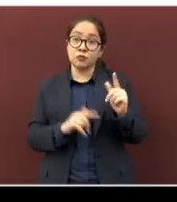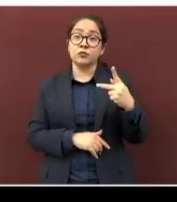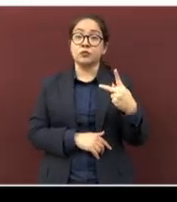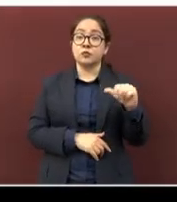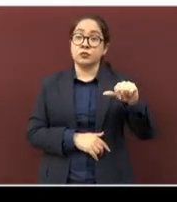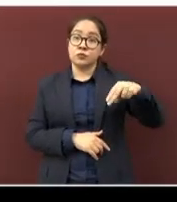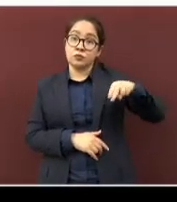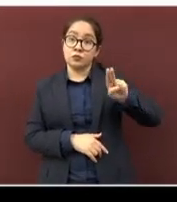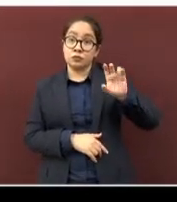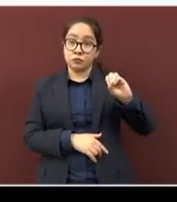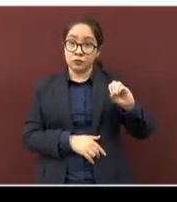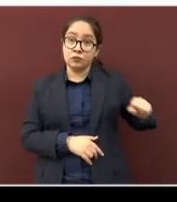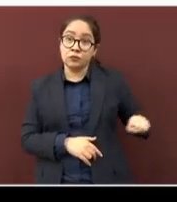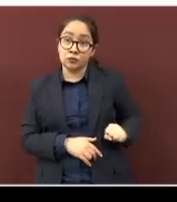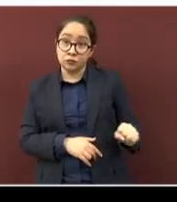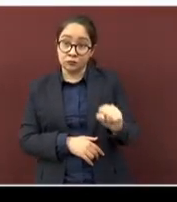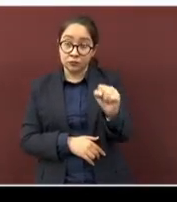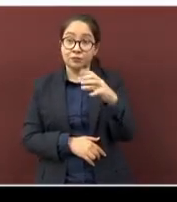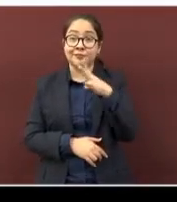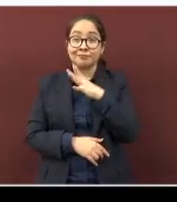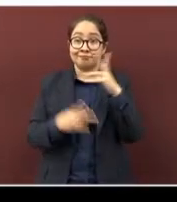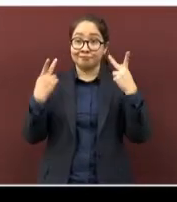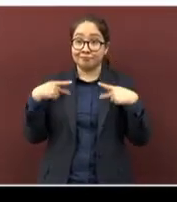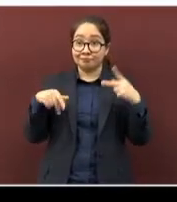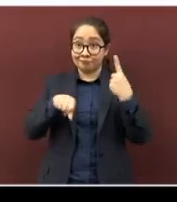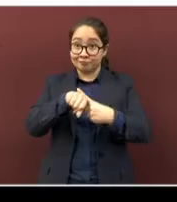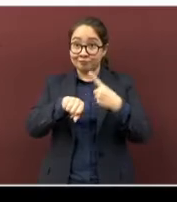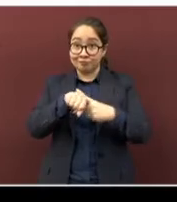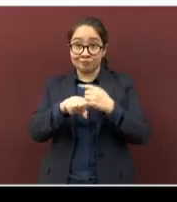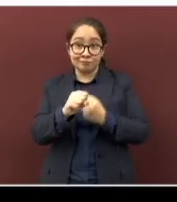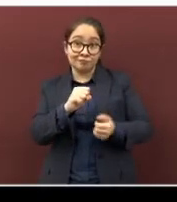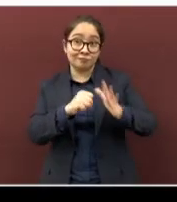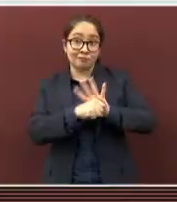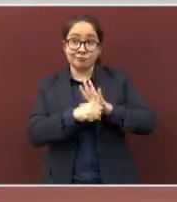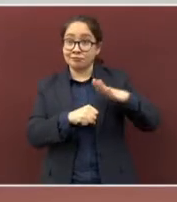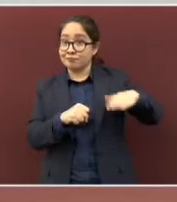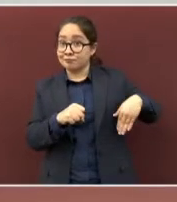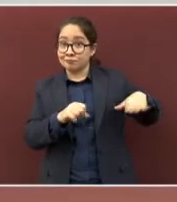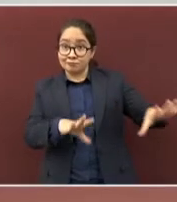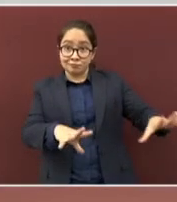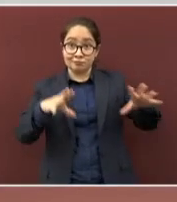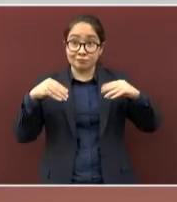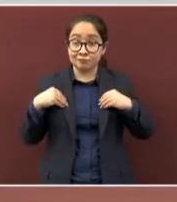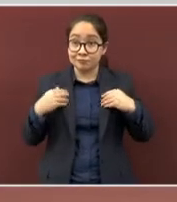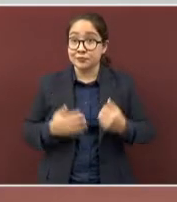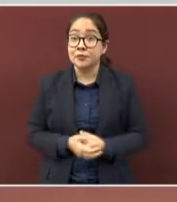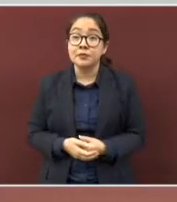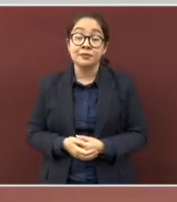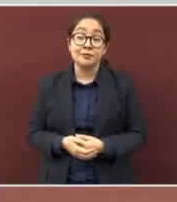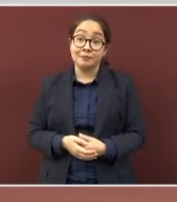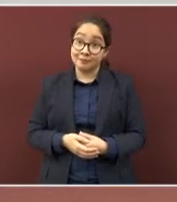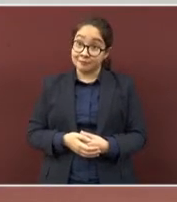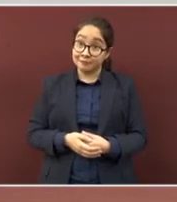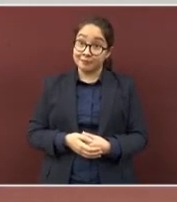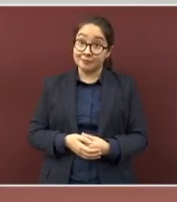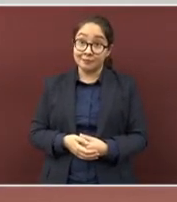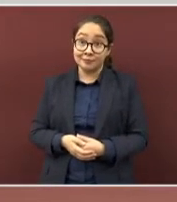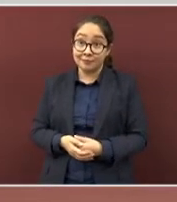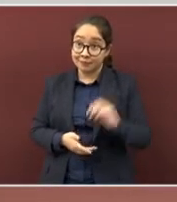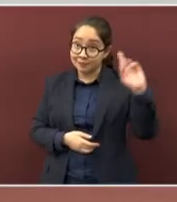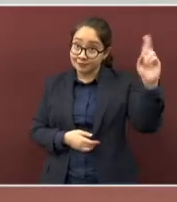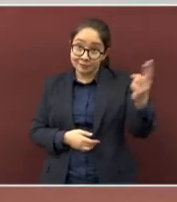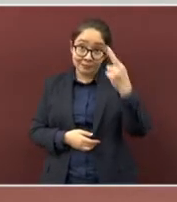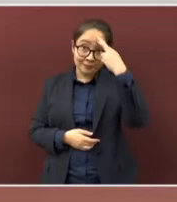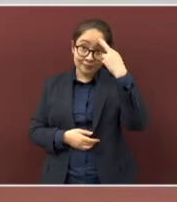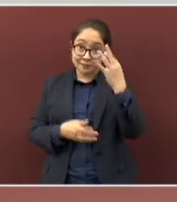Santiago Tuzla, tienen pacientes que recién se enfermaron. Les reitero, el